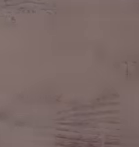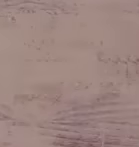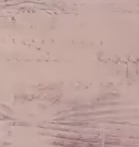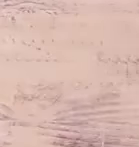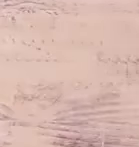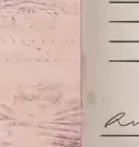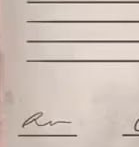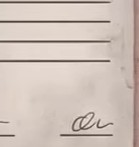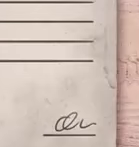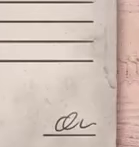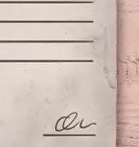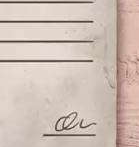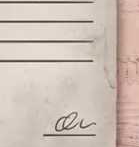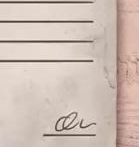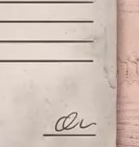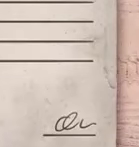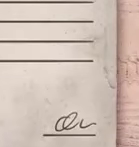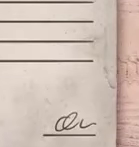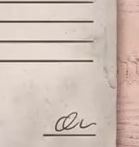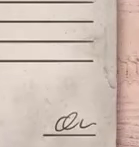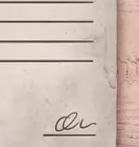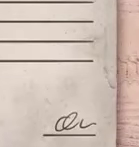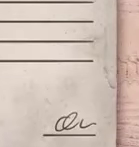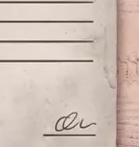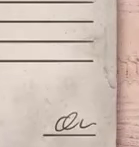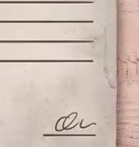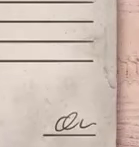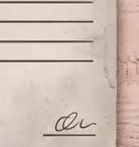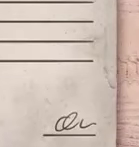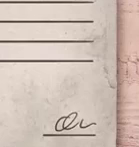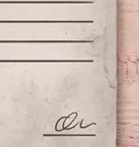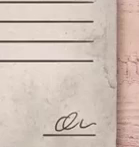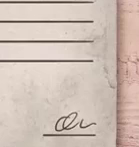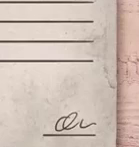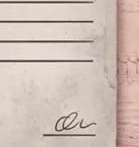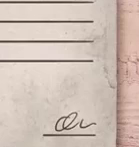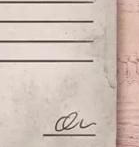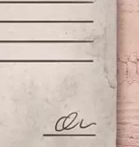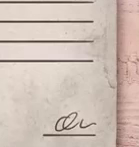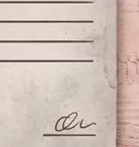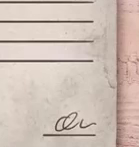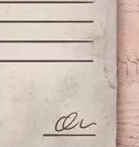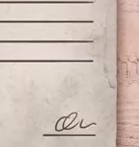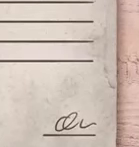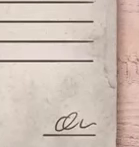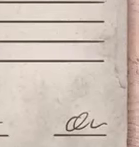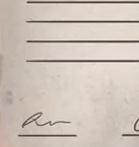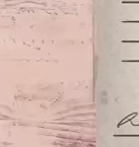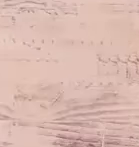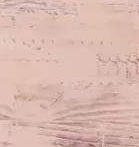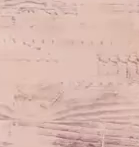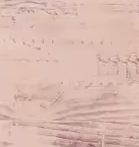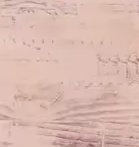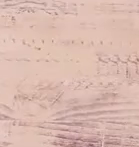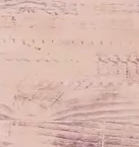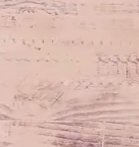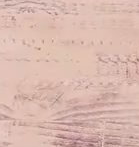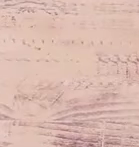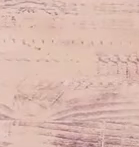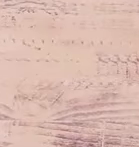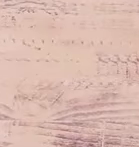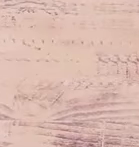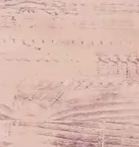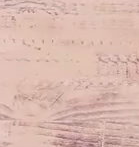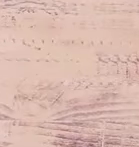estudios y logró doctorarse a los 32 años, siendo el primer doctor en matemáticas en el Perú. En 1882